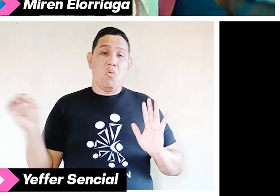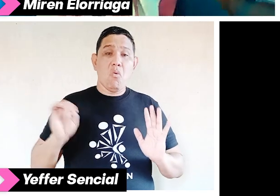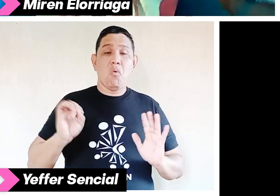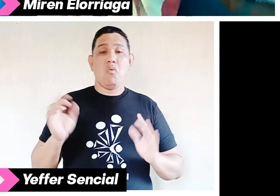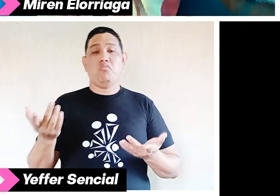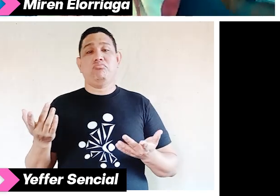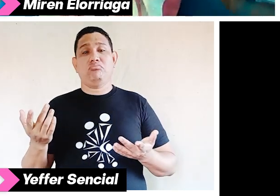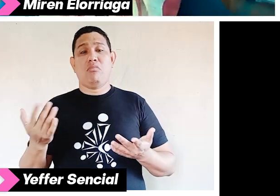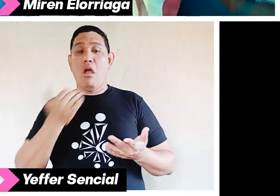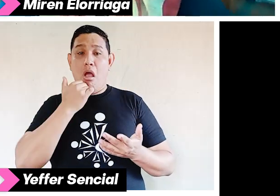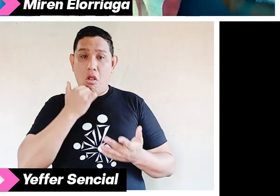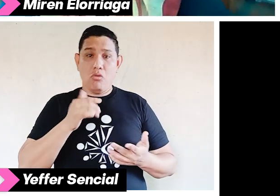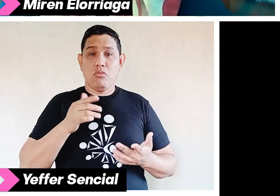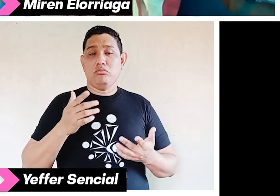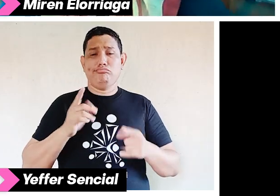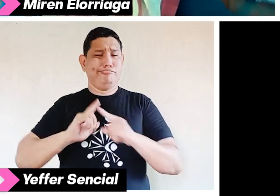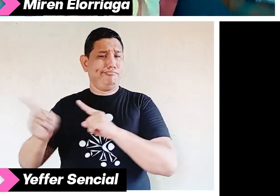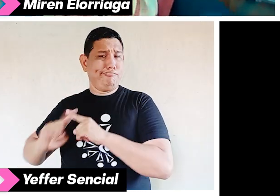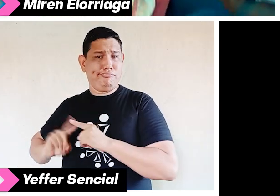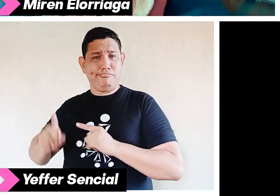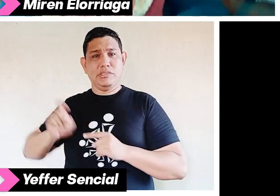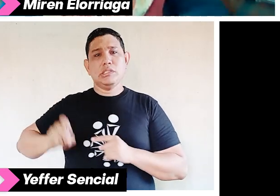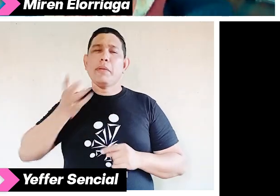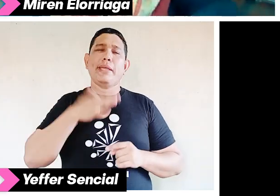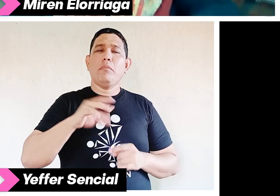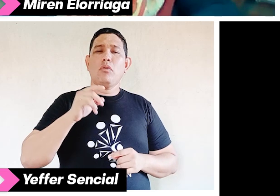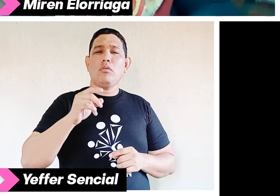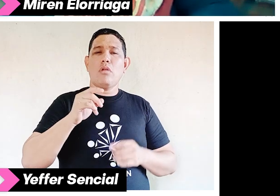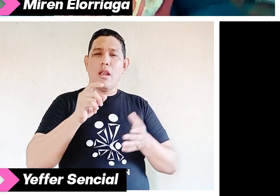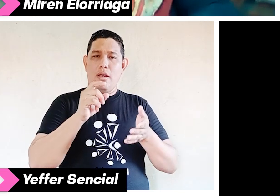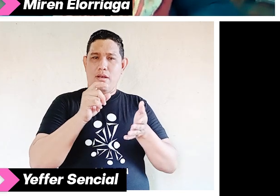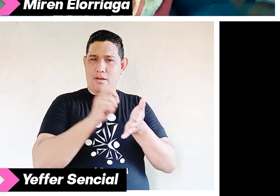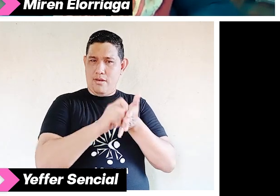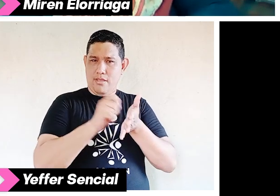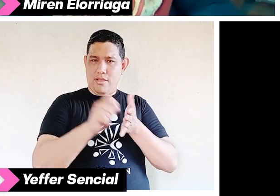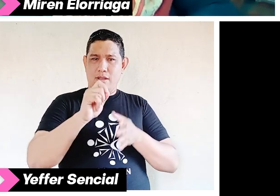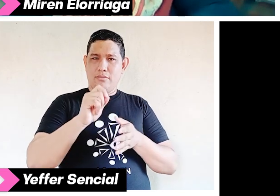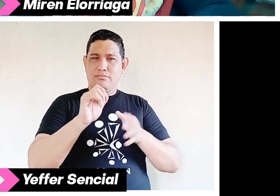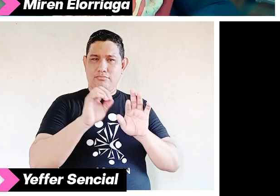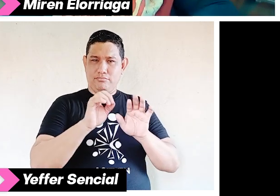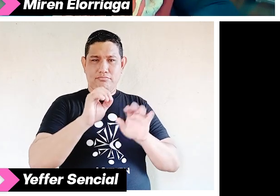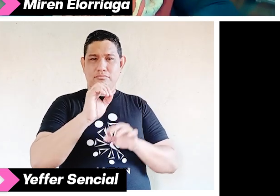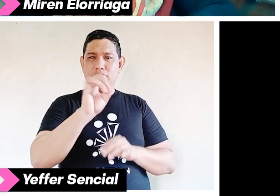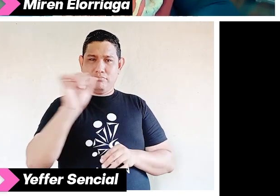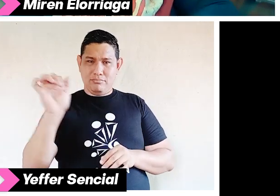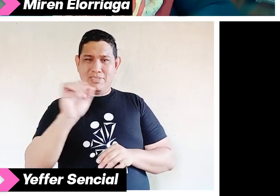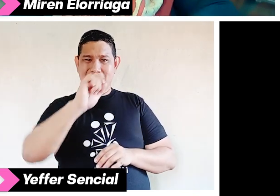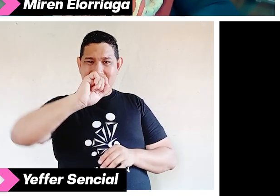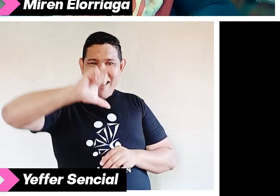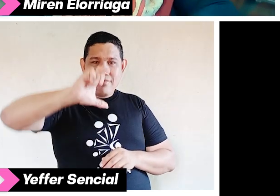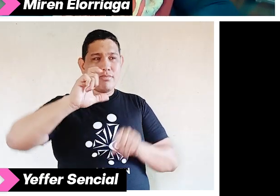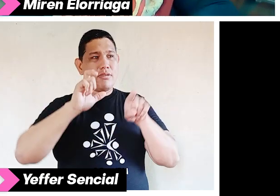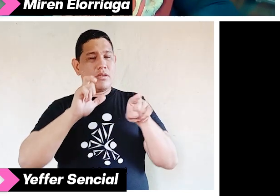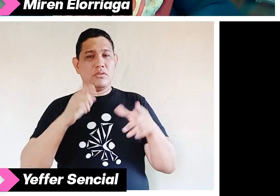que requiera de algunas letras más grandes, por ejemplo, y no lo estoy considerando. Pienso que lo primero